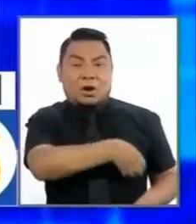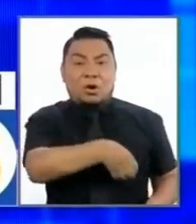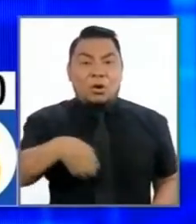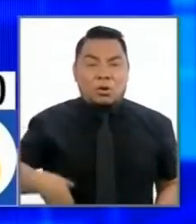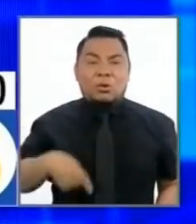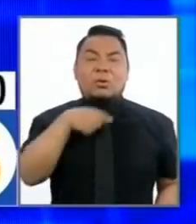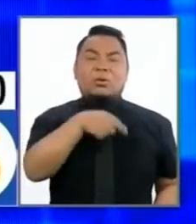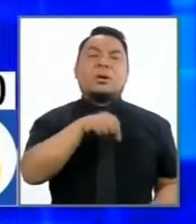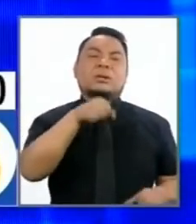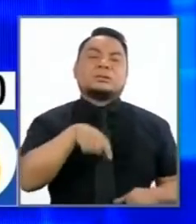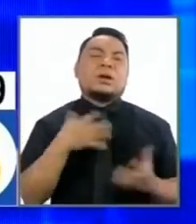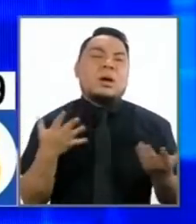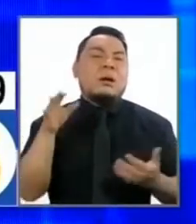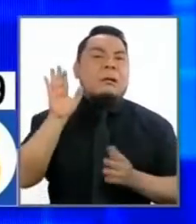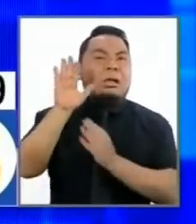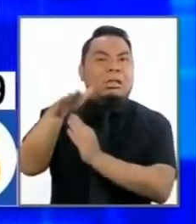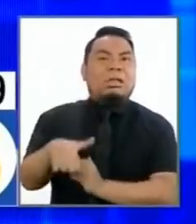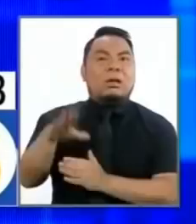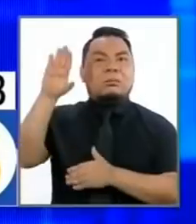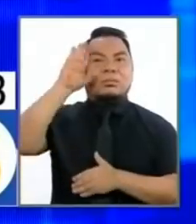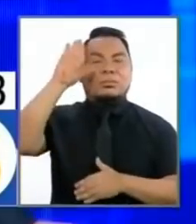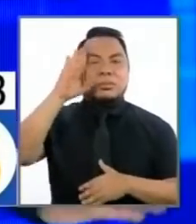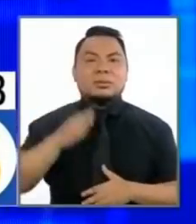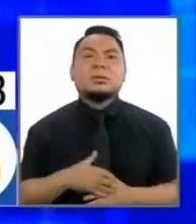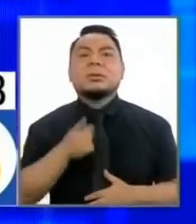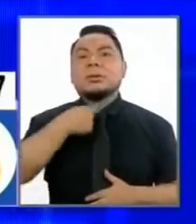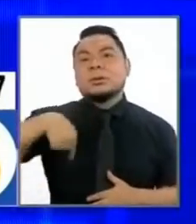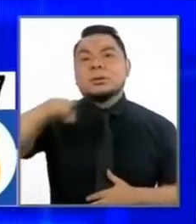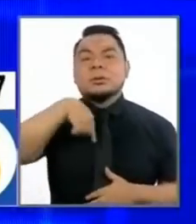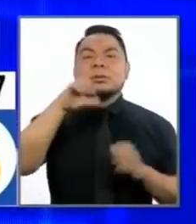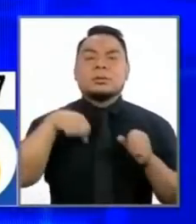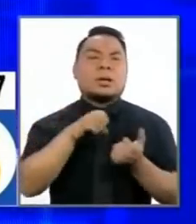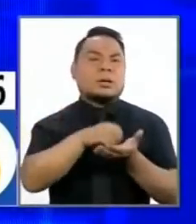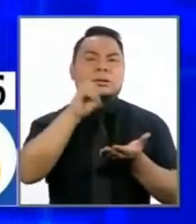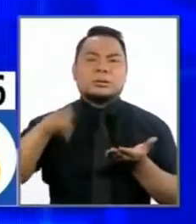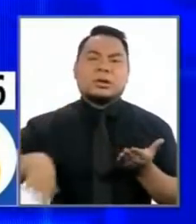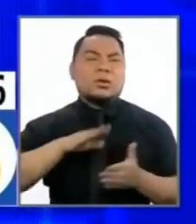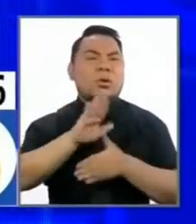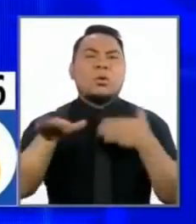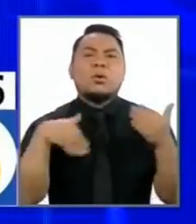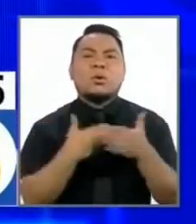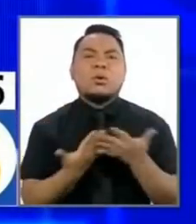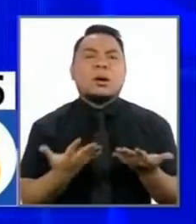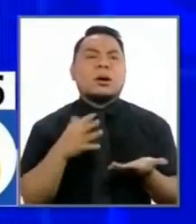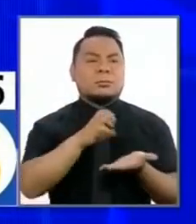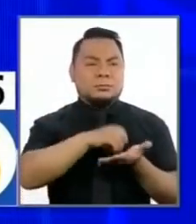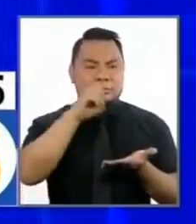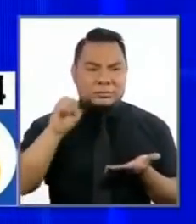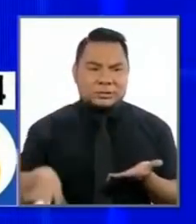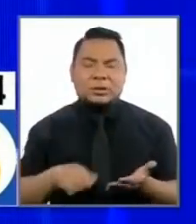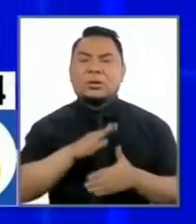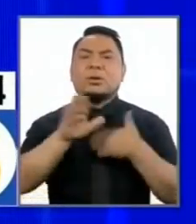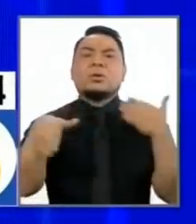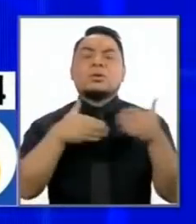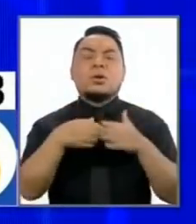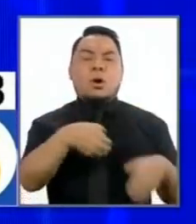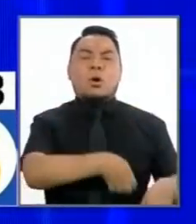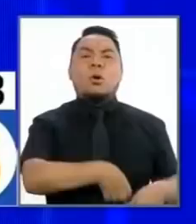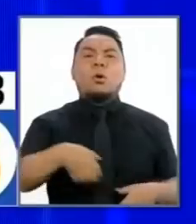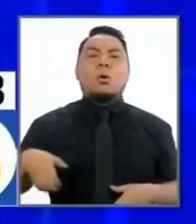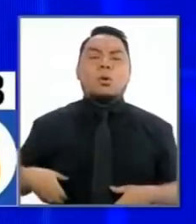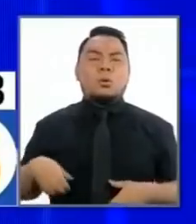congresistas son los que denigran a la policía? Nosotros vamos a quitar todas las vamos a quitarle a todos los